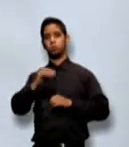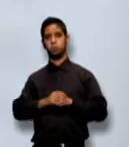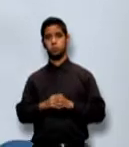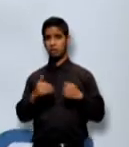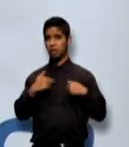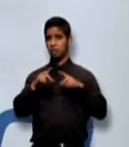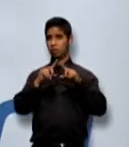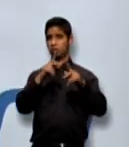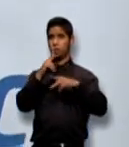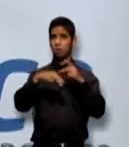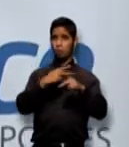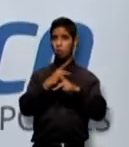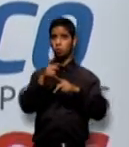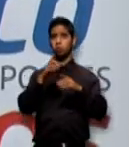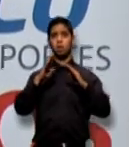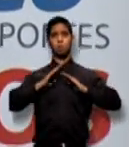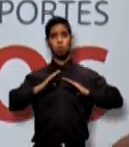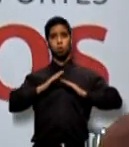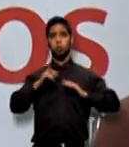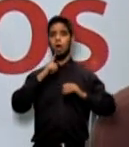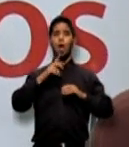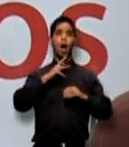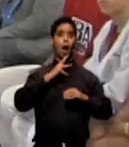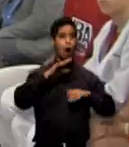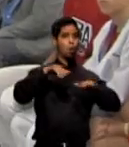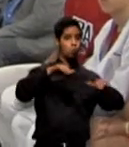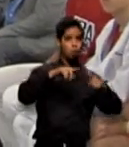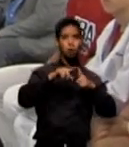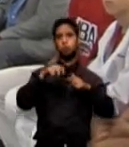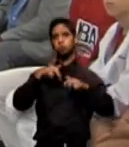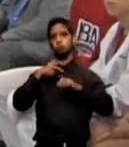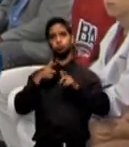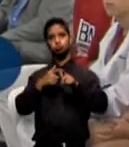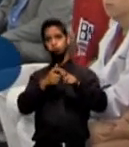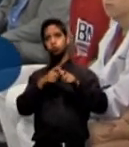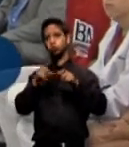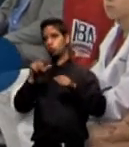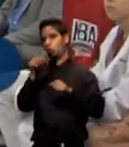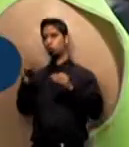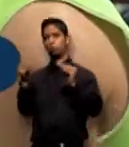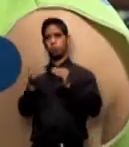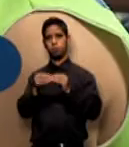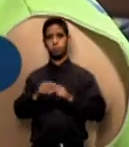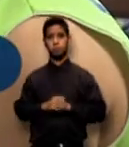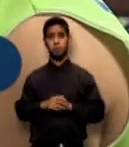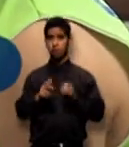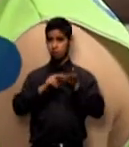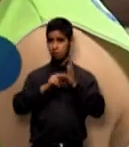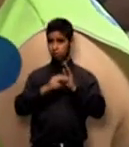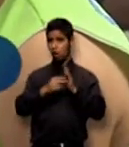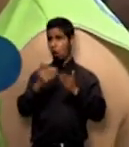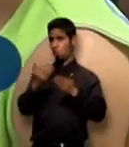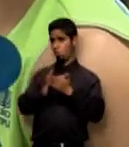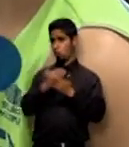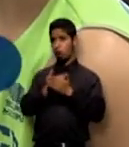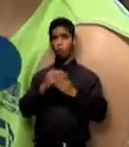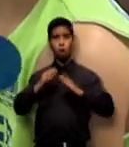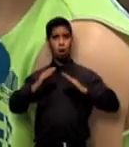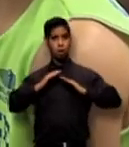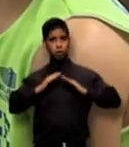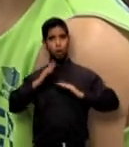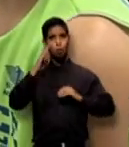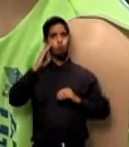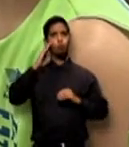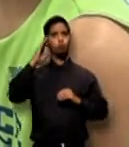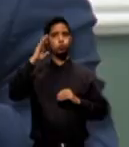en conjunto, deportes acuáticos, recreativos, entre otros, que representan una verdadera oportunidad para futuros atletas. Es el